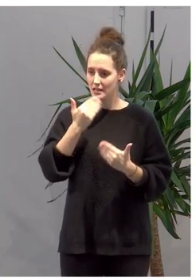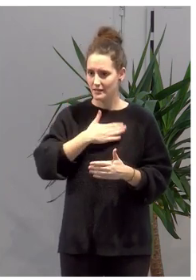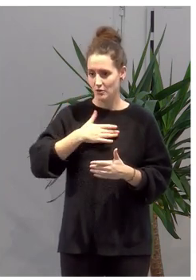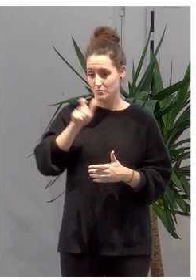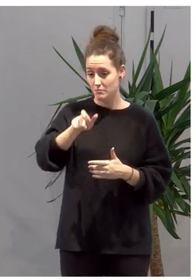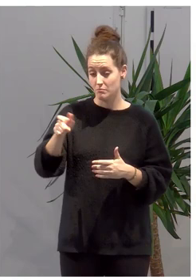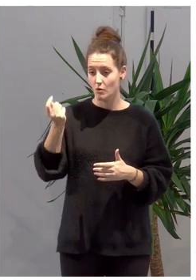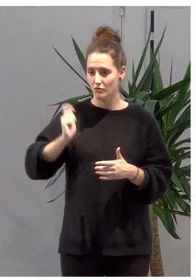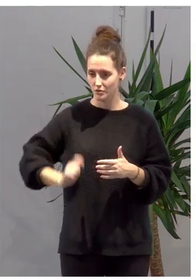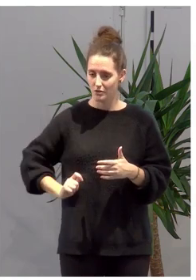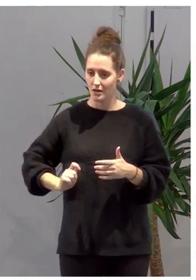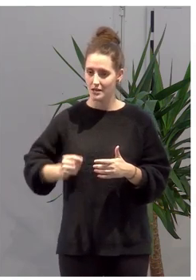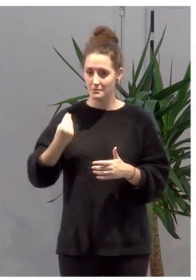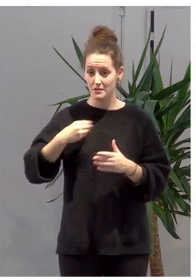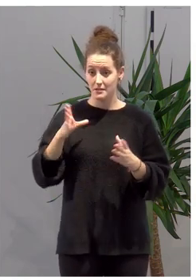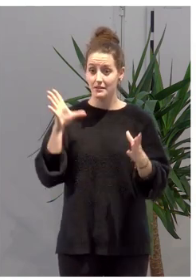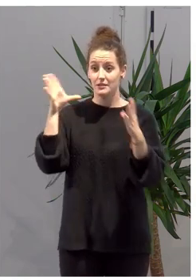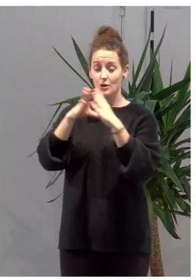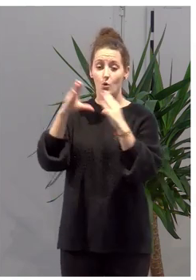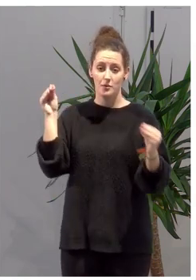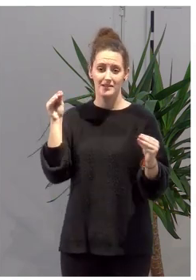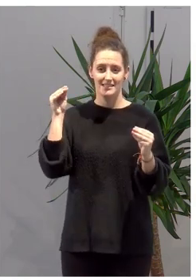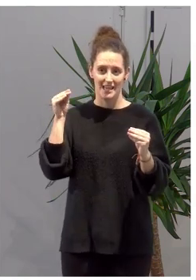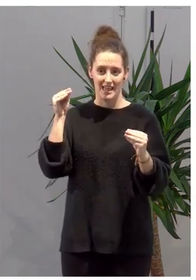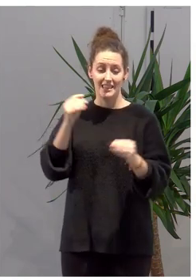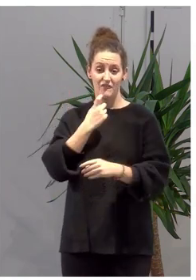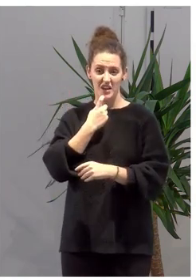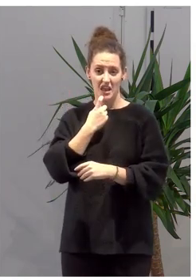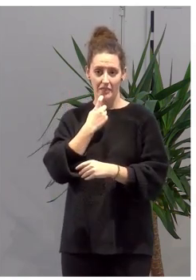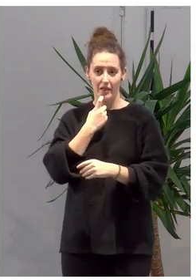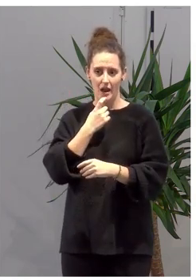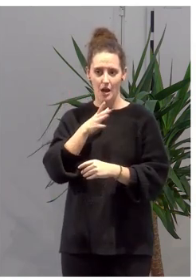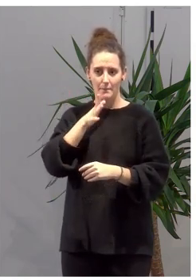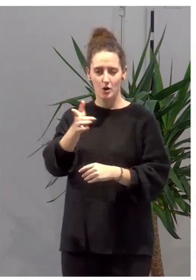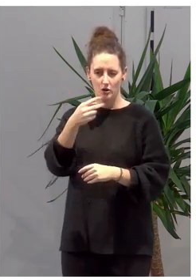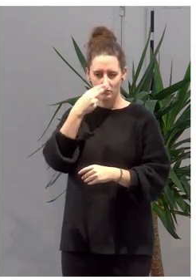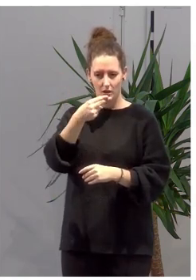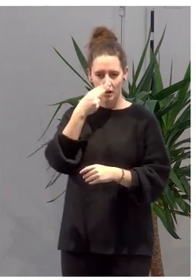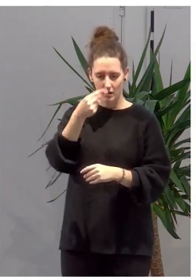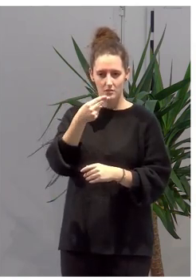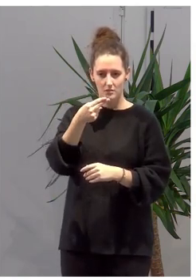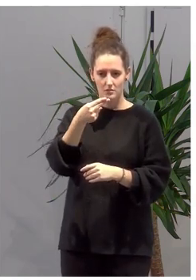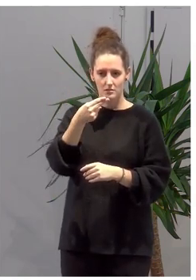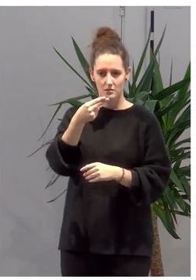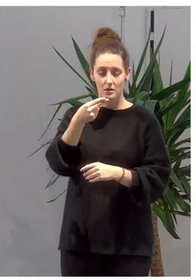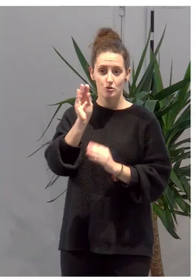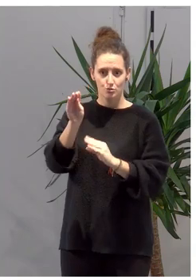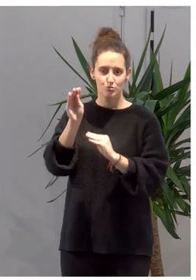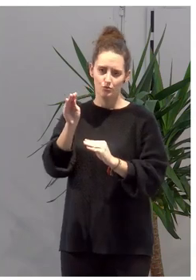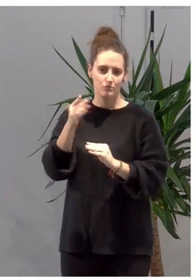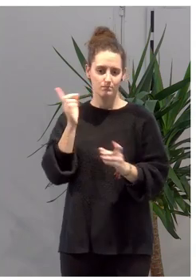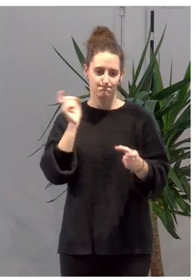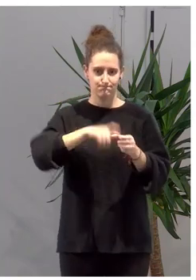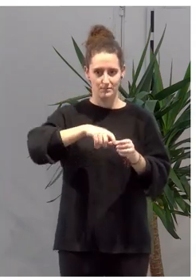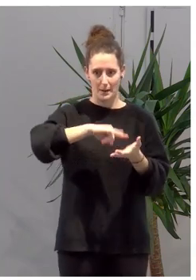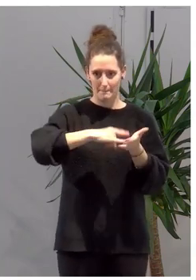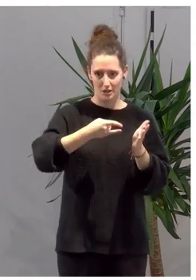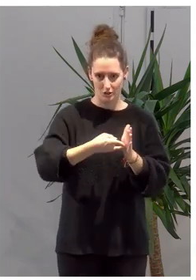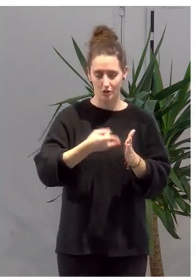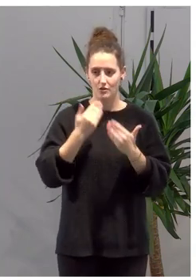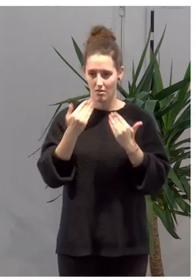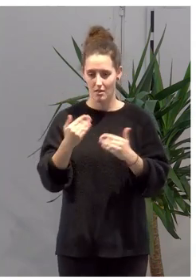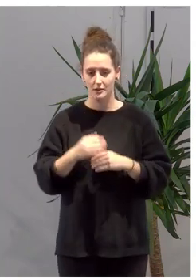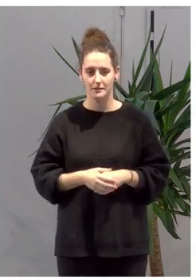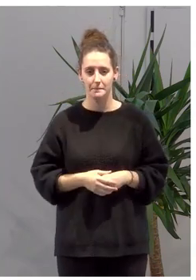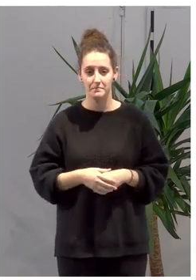profesionales de la Universidad de Laponia en Finlandia por su interés en formar parte de este proyecto. Sin duda es